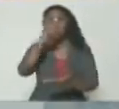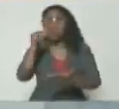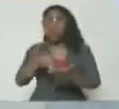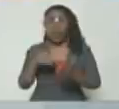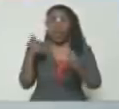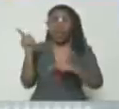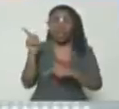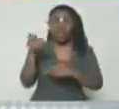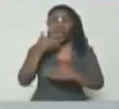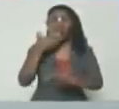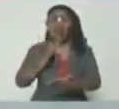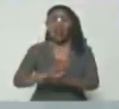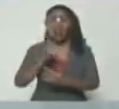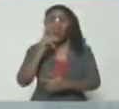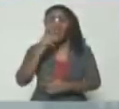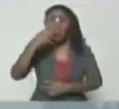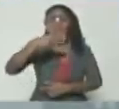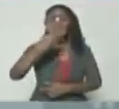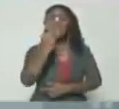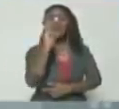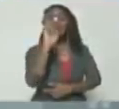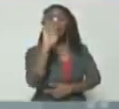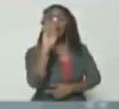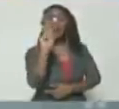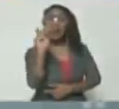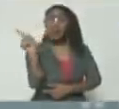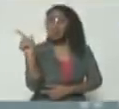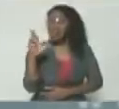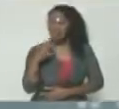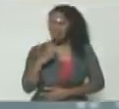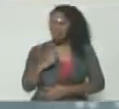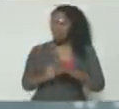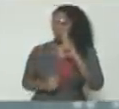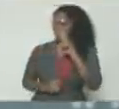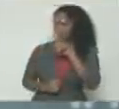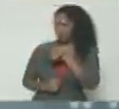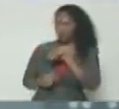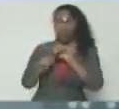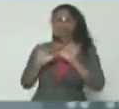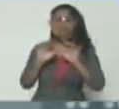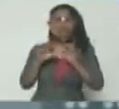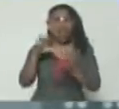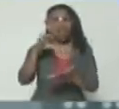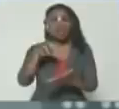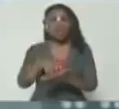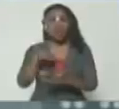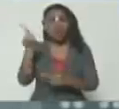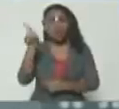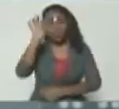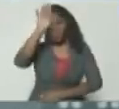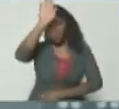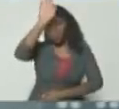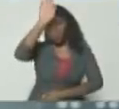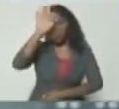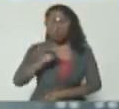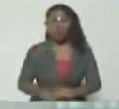La carta de Pietro Parolin. Una cosa rara, que el secretario de Estado del Vaticano